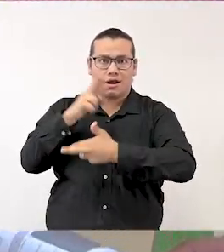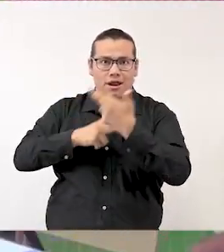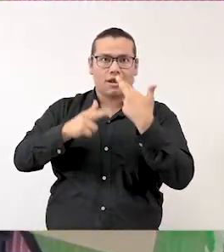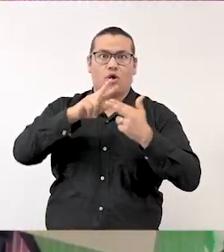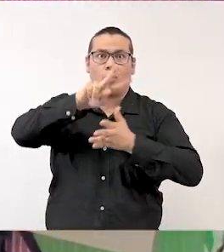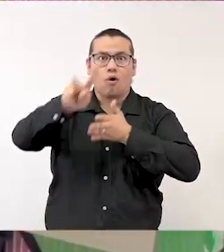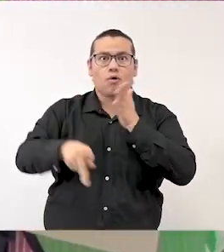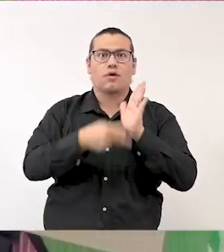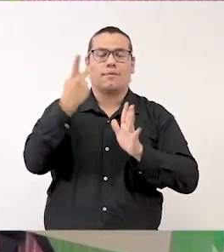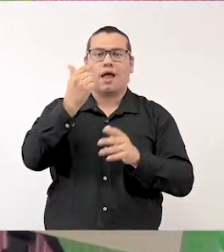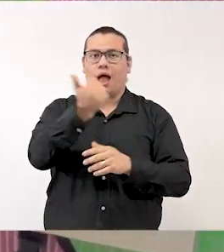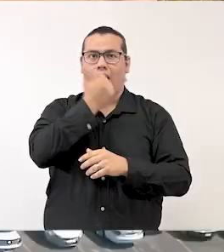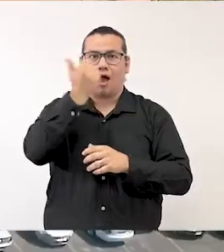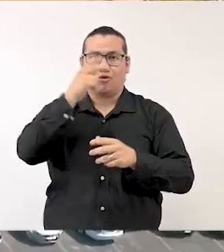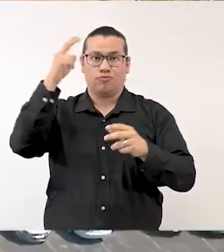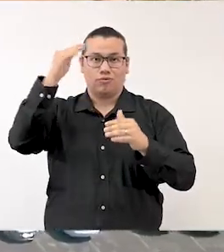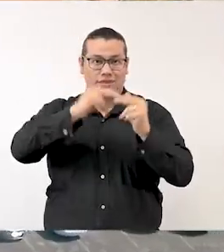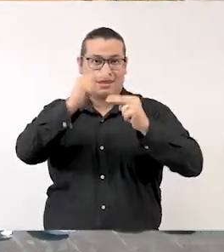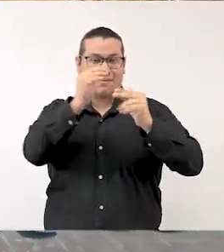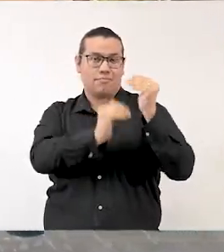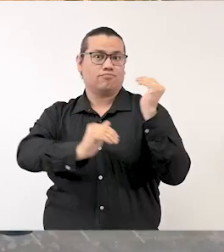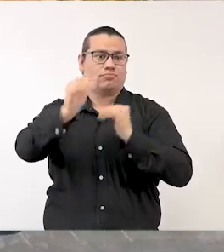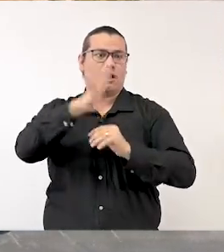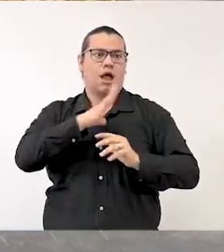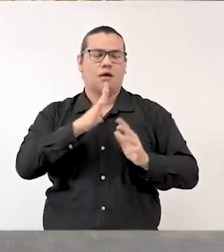encuentro grandes sorpresas que te quiero compartir.